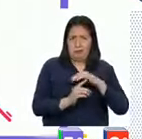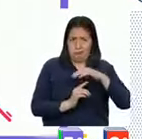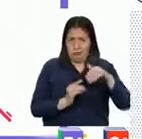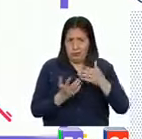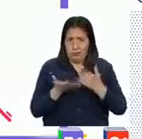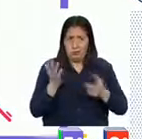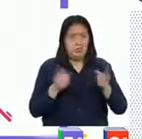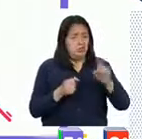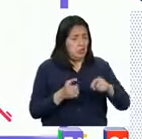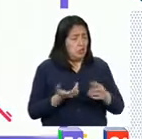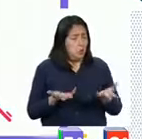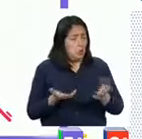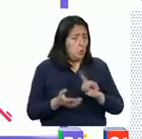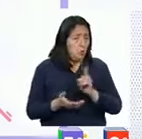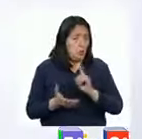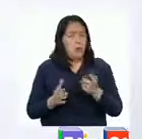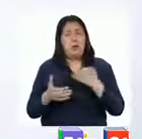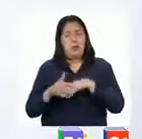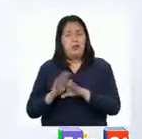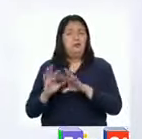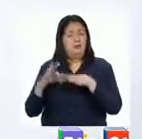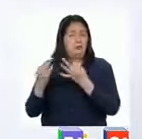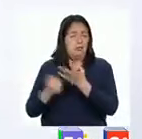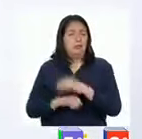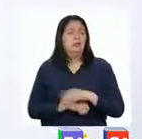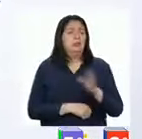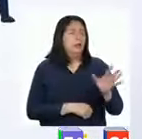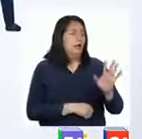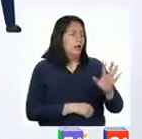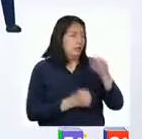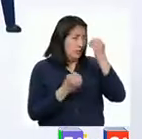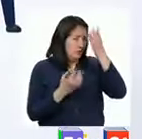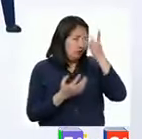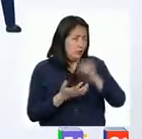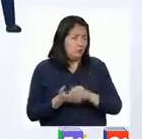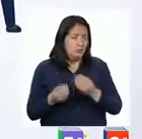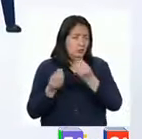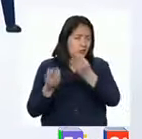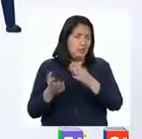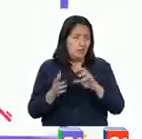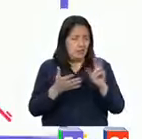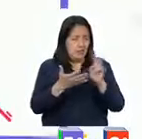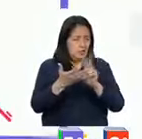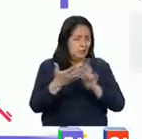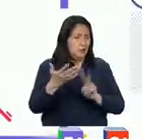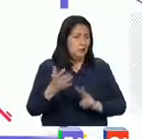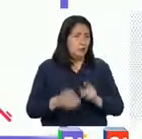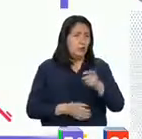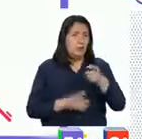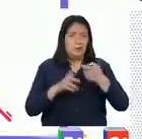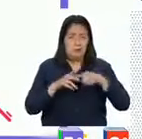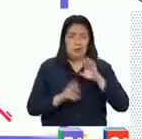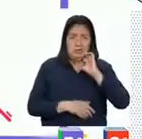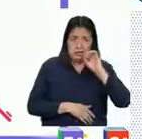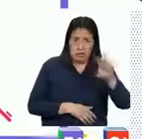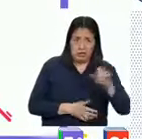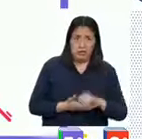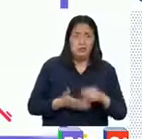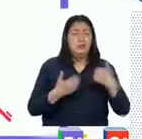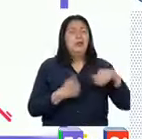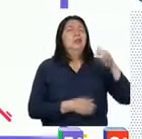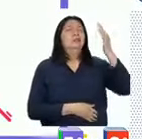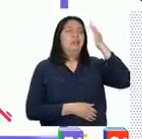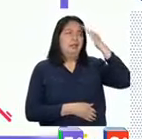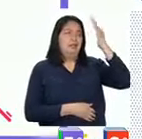pertenezcan o no a tu entorno familiar. Abel, ¿qué información te brinda el párrafo? Empieza diciendo que ya